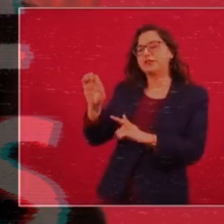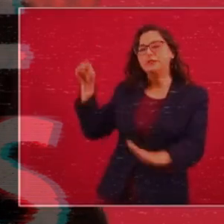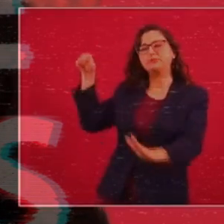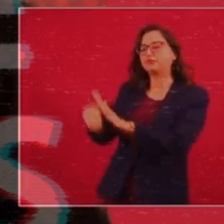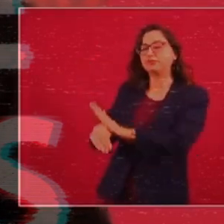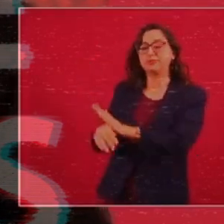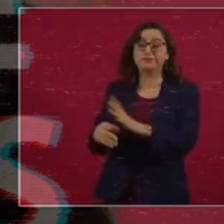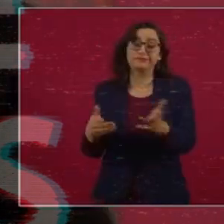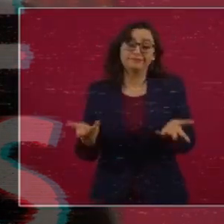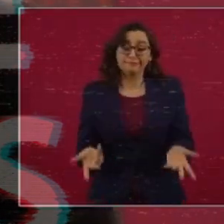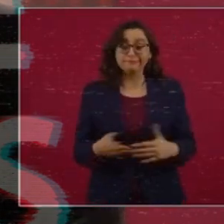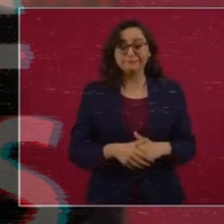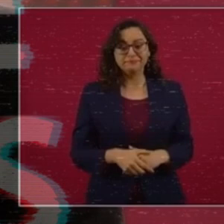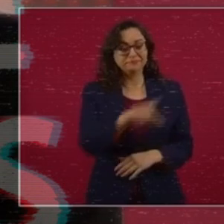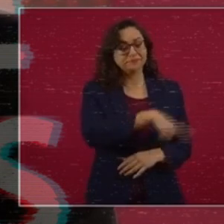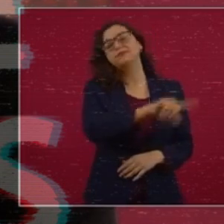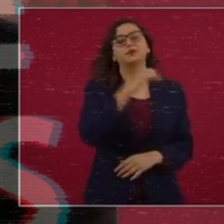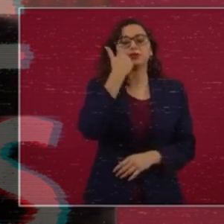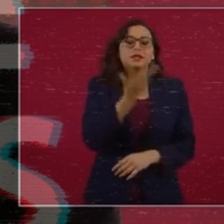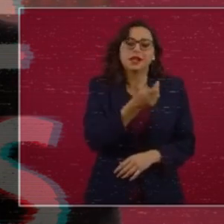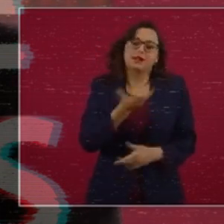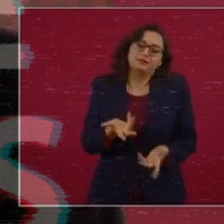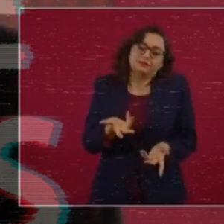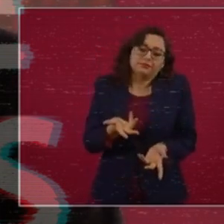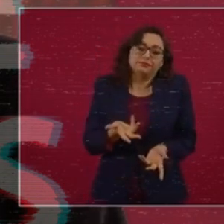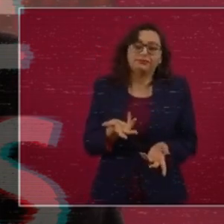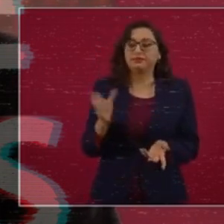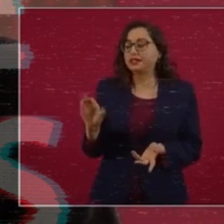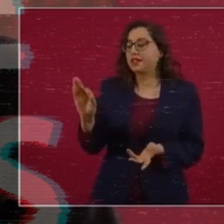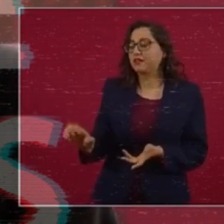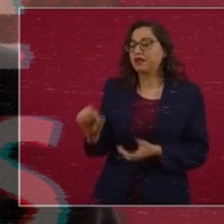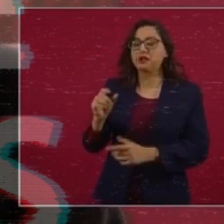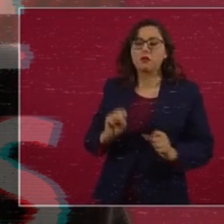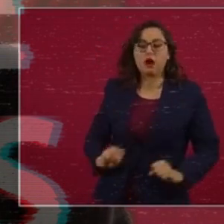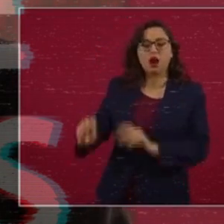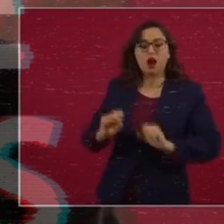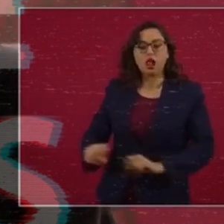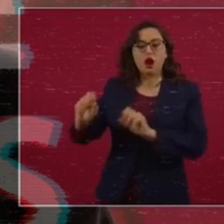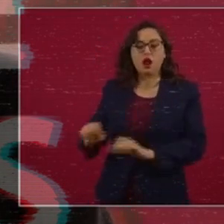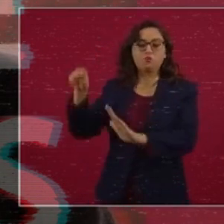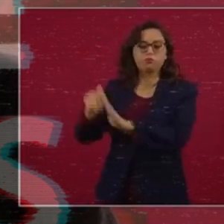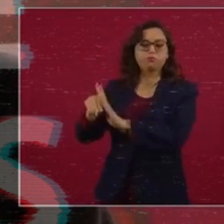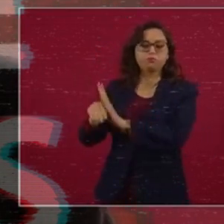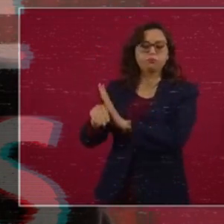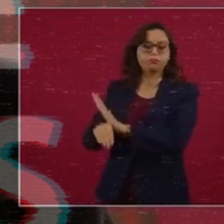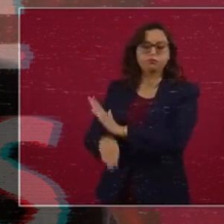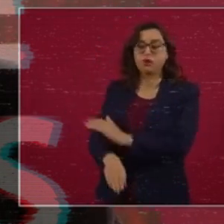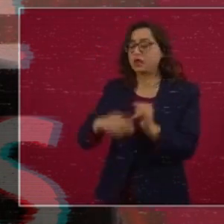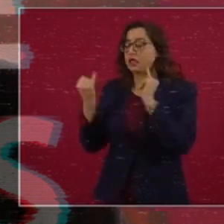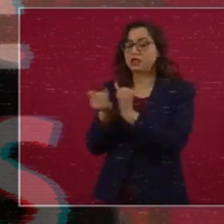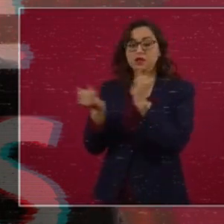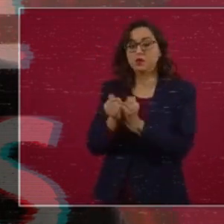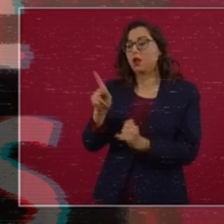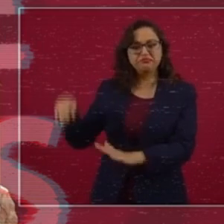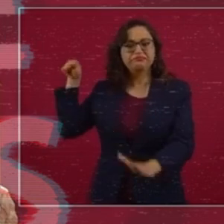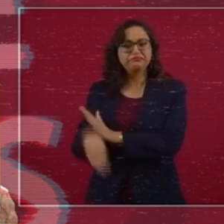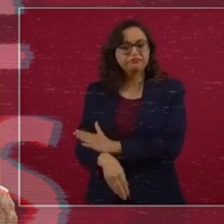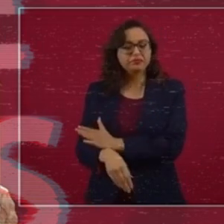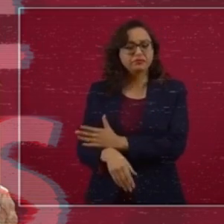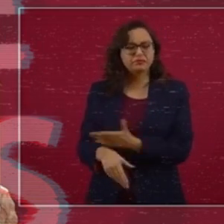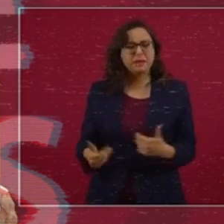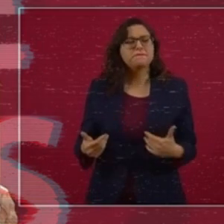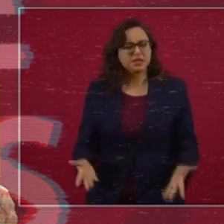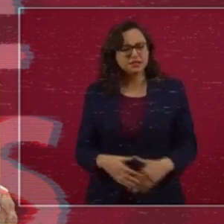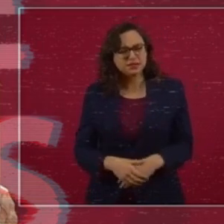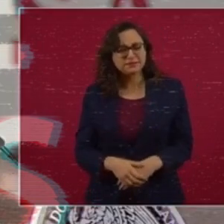Bueno, apostaron a que las plantas de la Comisión Federal de Electricidad se convirtieran en chatarra, como lo hicieron con las plantas petroquímicas, para